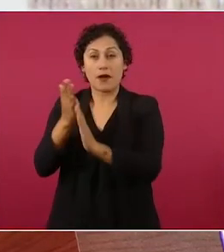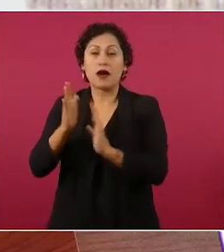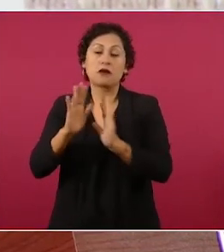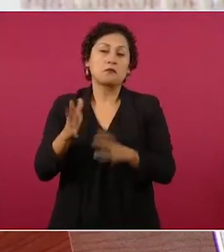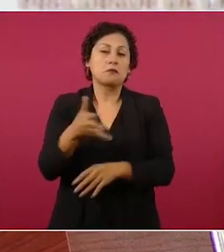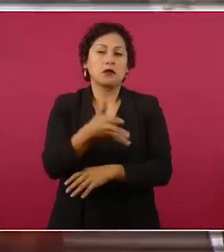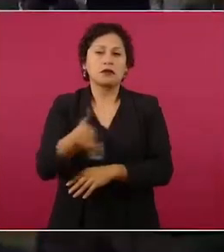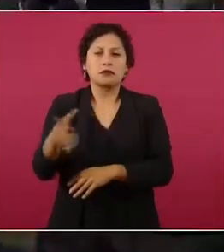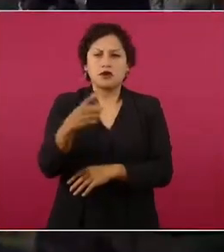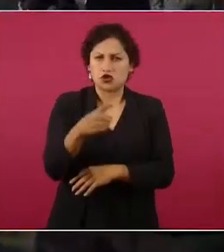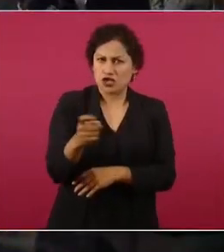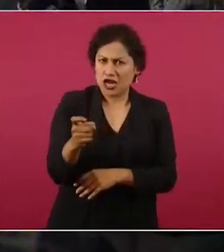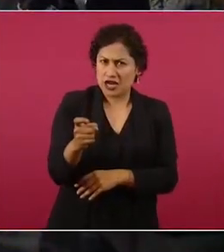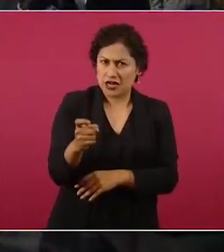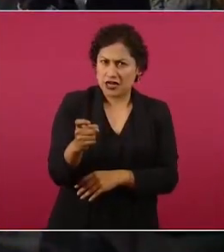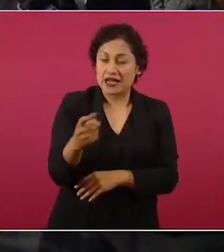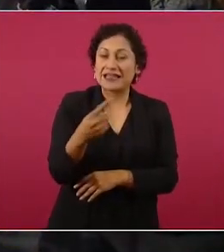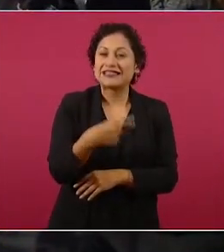128 ya están.